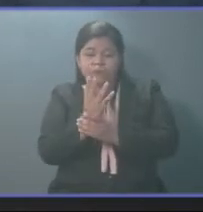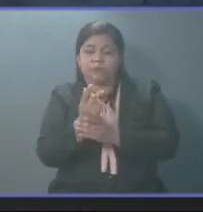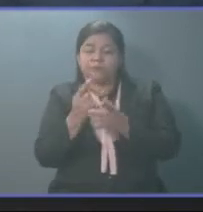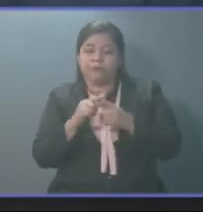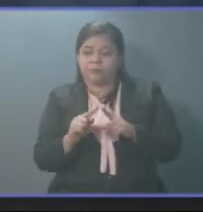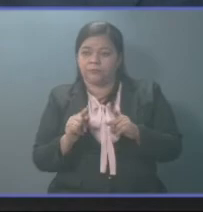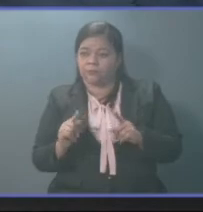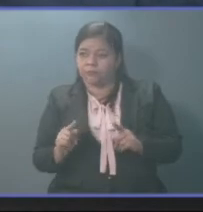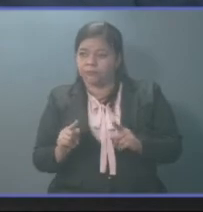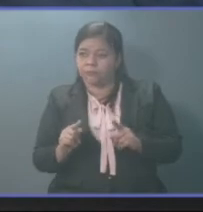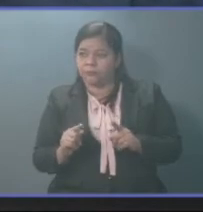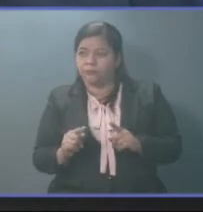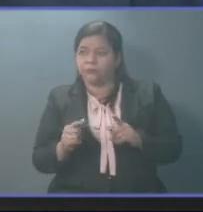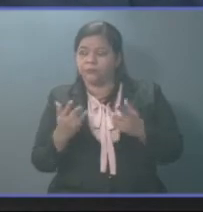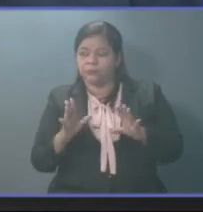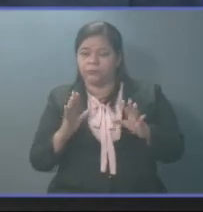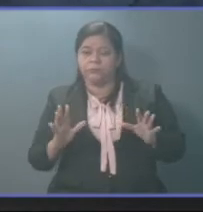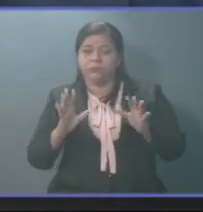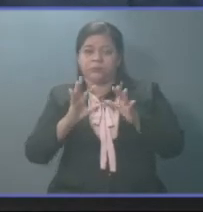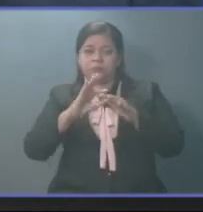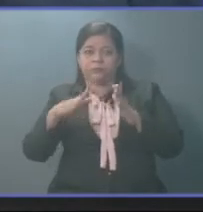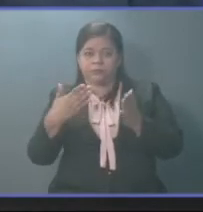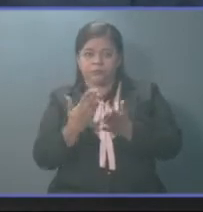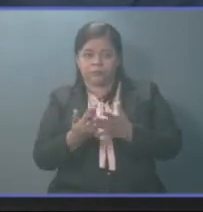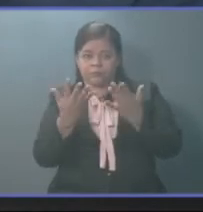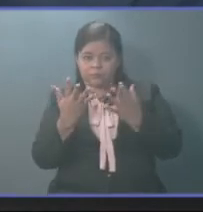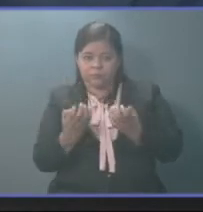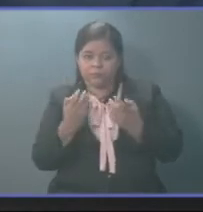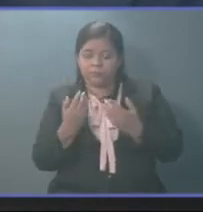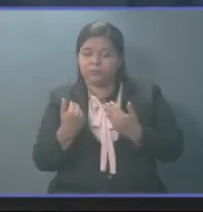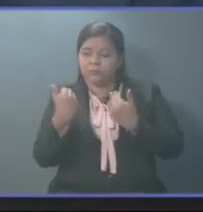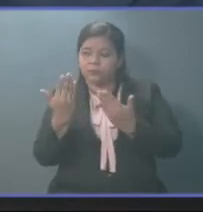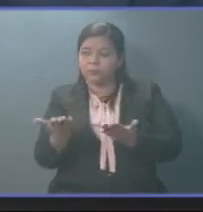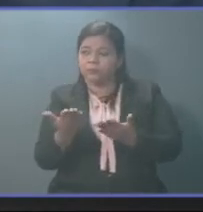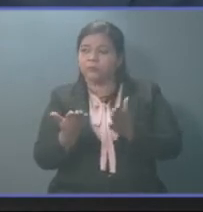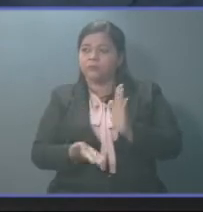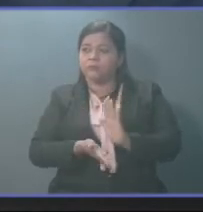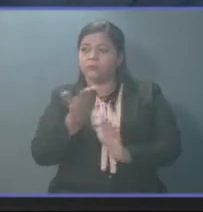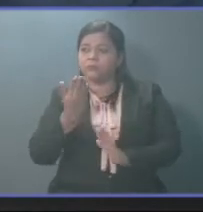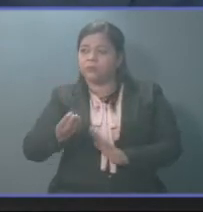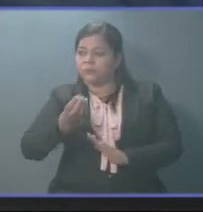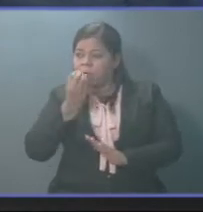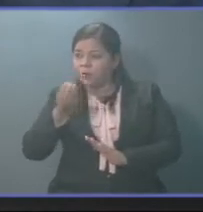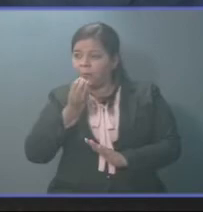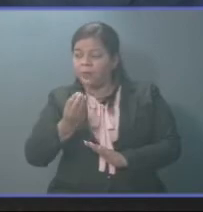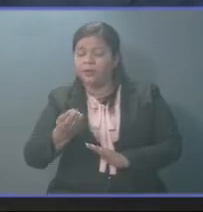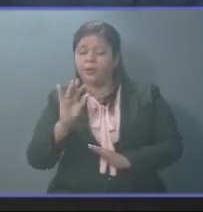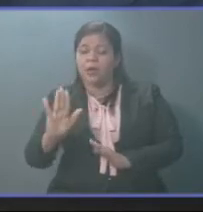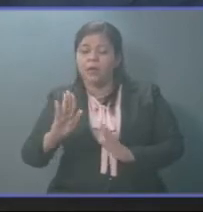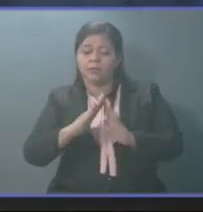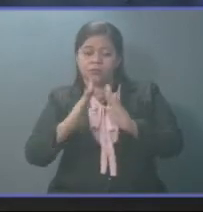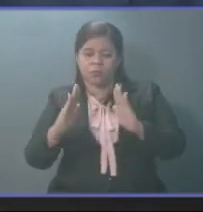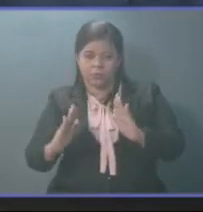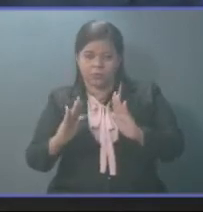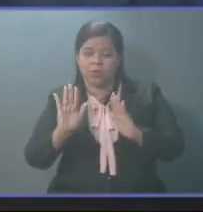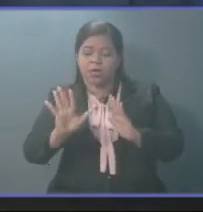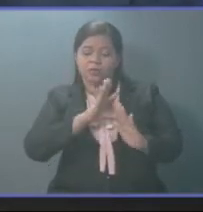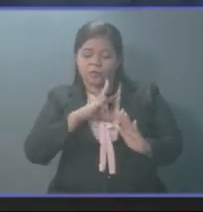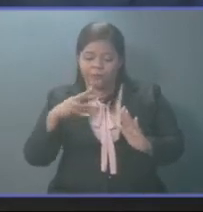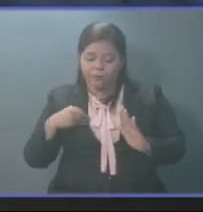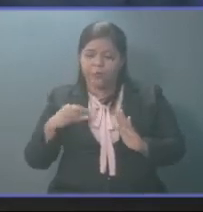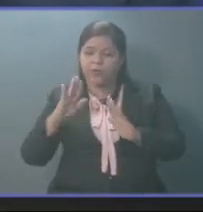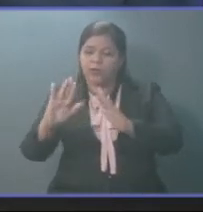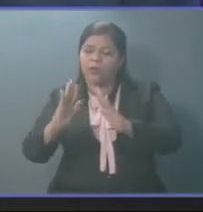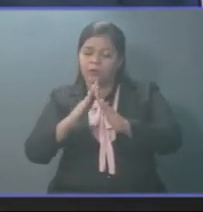lo que ellos están esperando para poder llevar esos alimentos a sus hogares. Esos salarios.